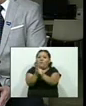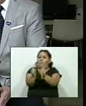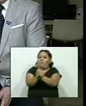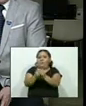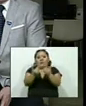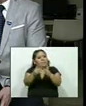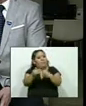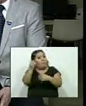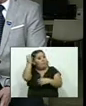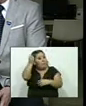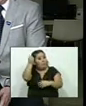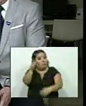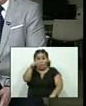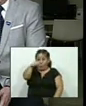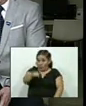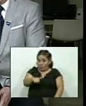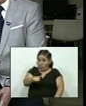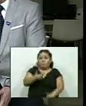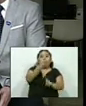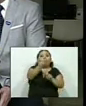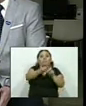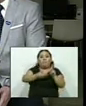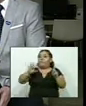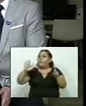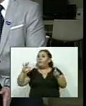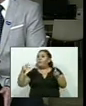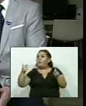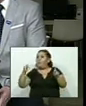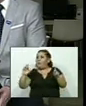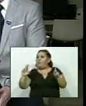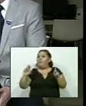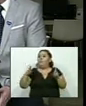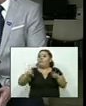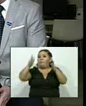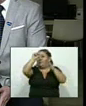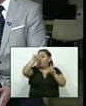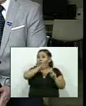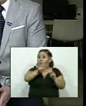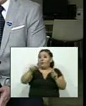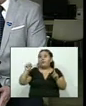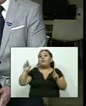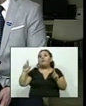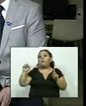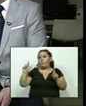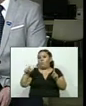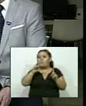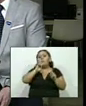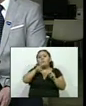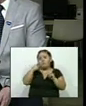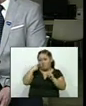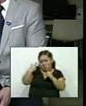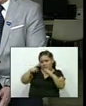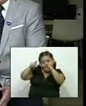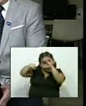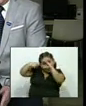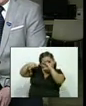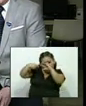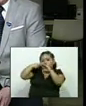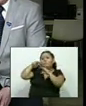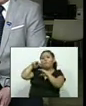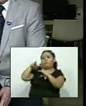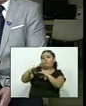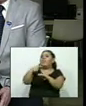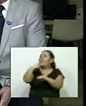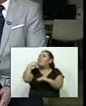reacciones. Hoy el Fiscal General de la República, Raúl Melara, dijo que existe un video en el que aparece el doctor Norman Quijano, del partido